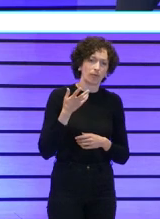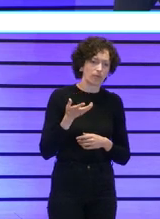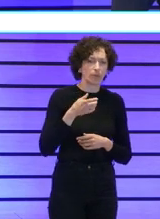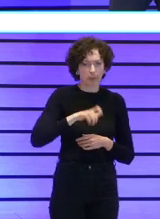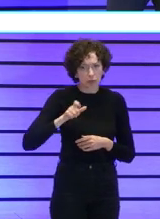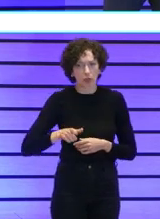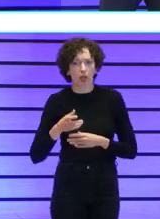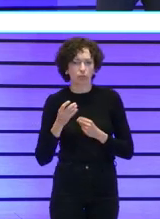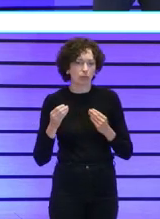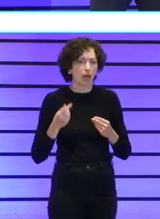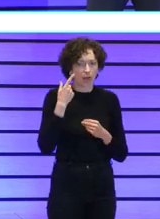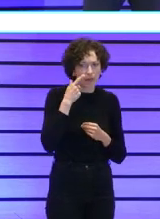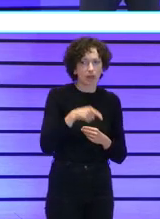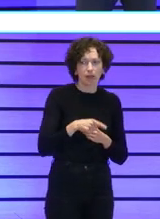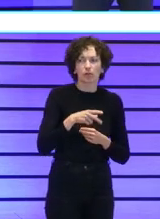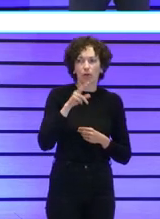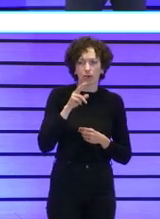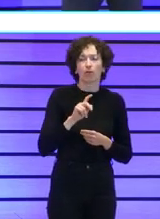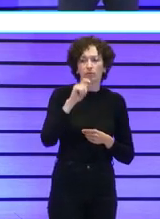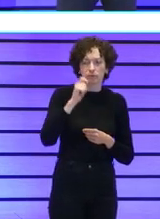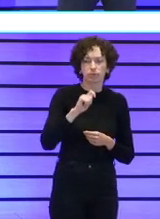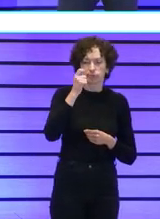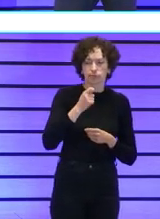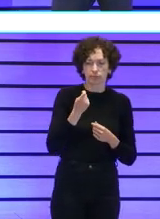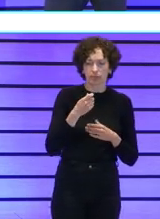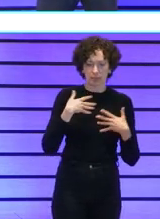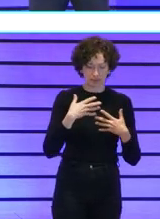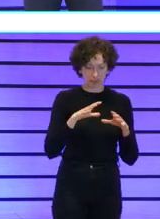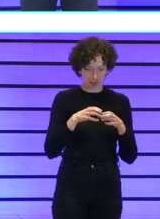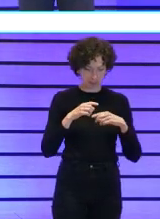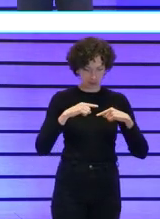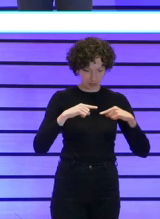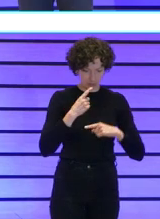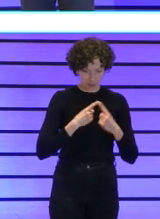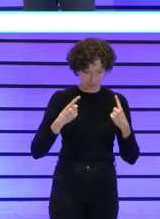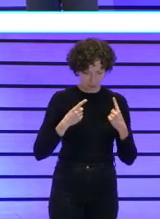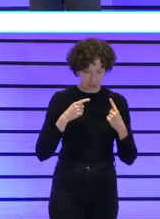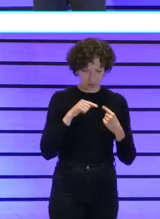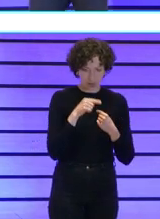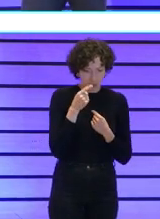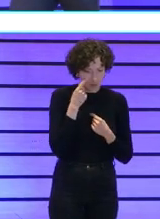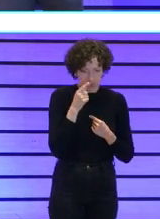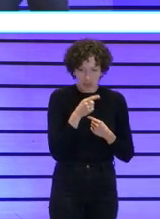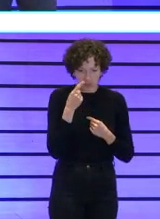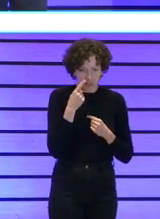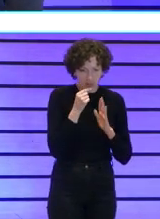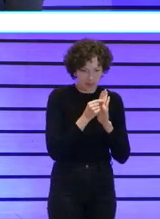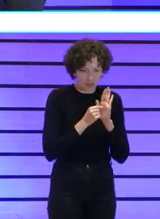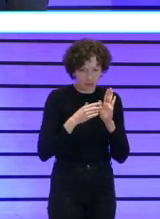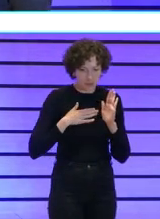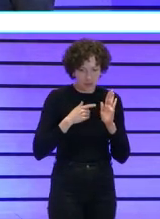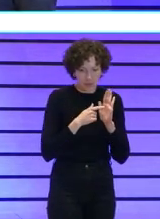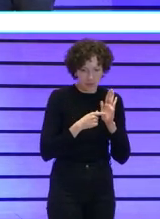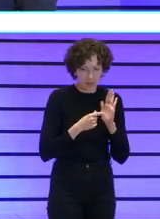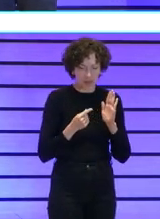intentando que esto funcione y de repente ves que hay equipos directivos que están muy centrados en o no es que mi dato es que mi dato